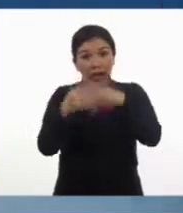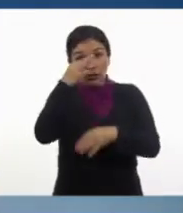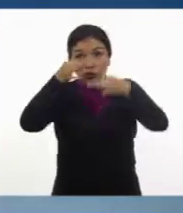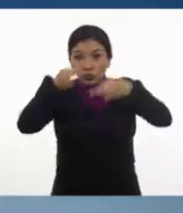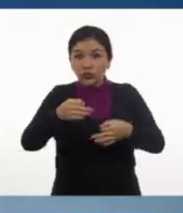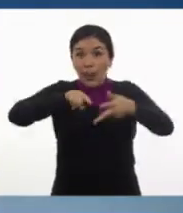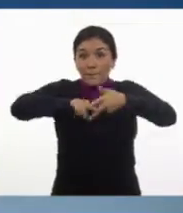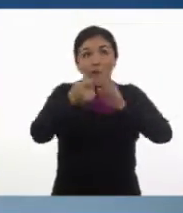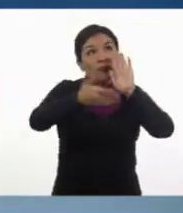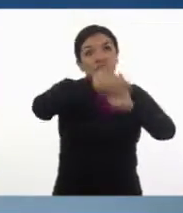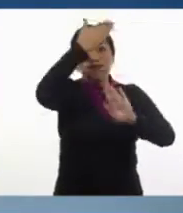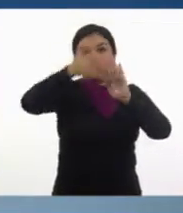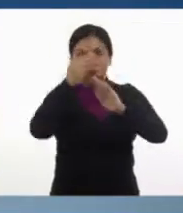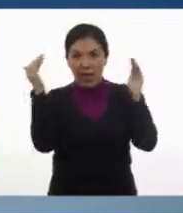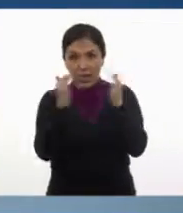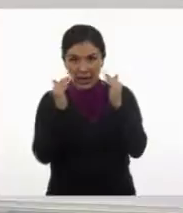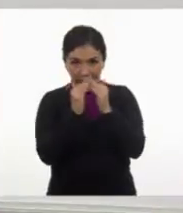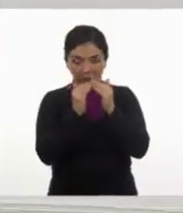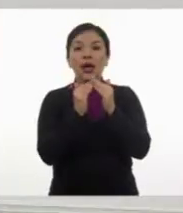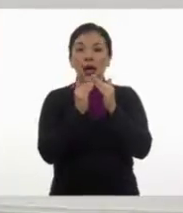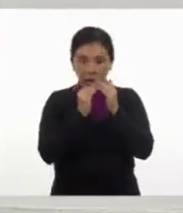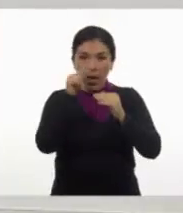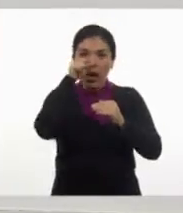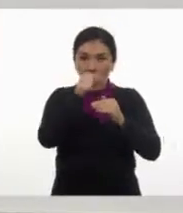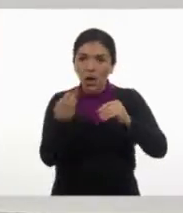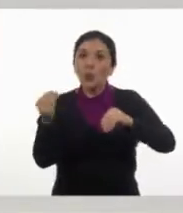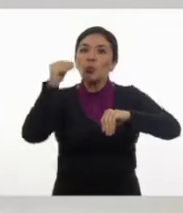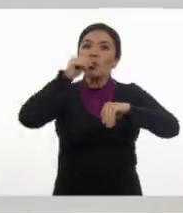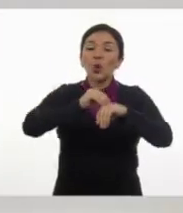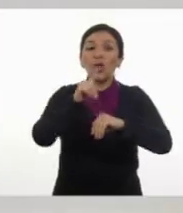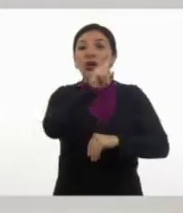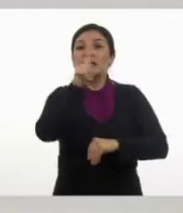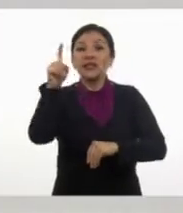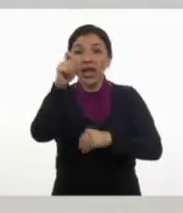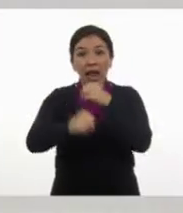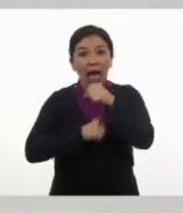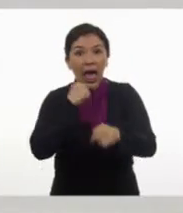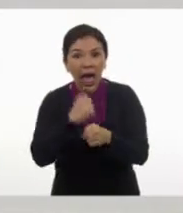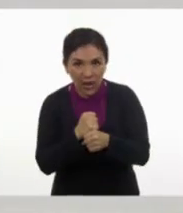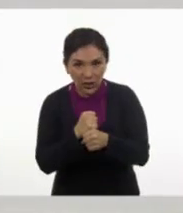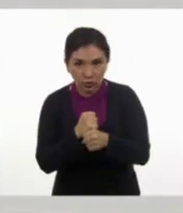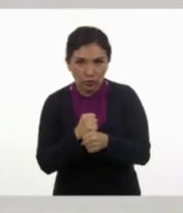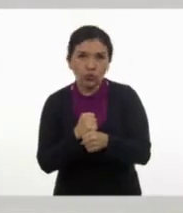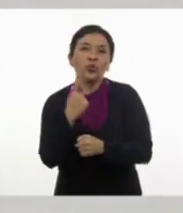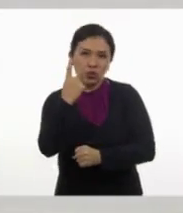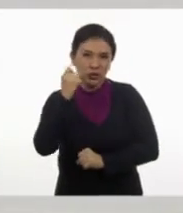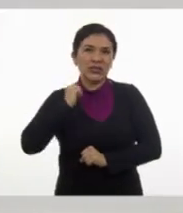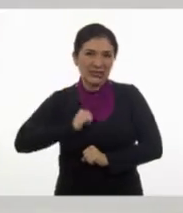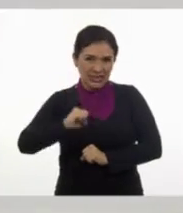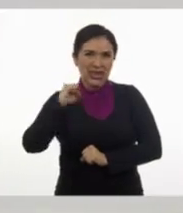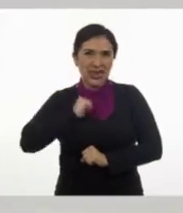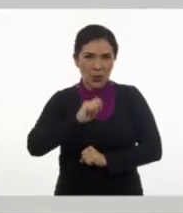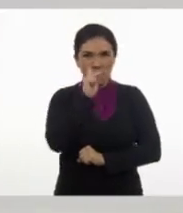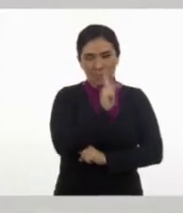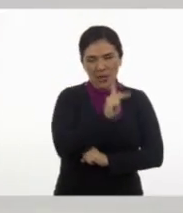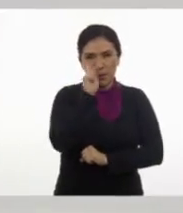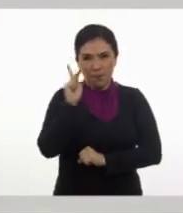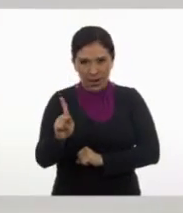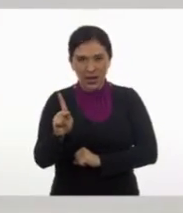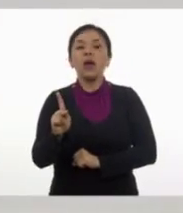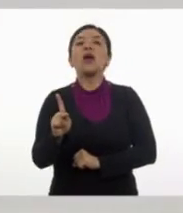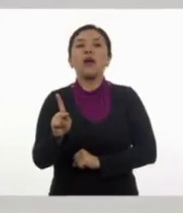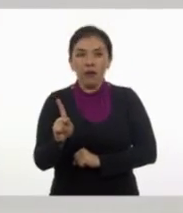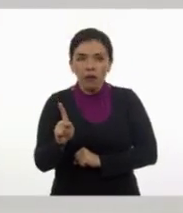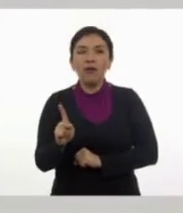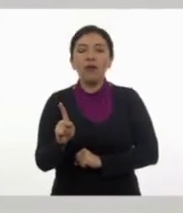construyó. Ajá. Y si a eso le sumamos cien años, que es lo que dura un